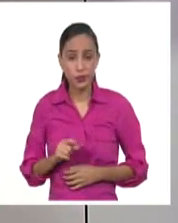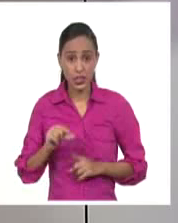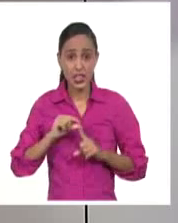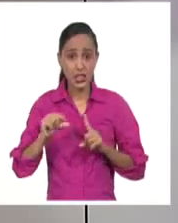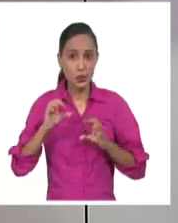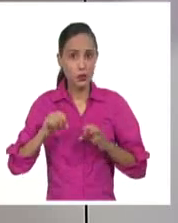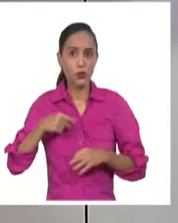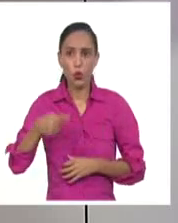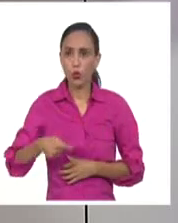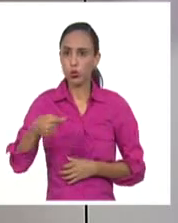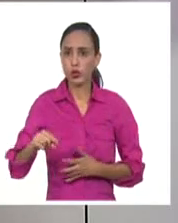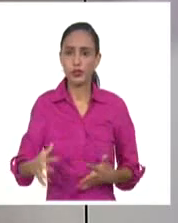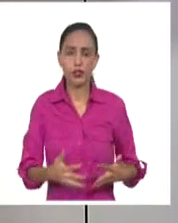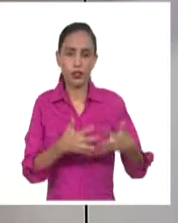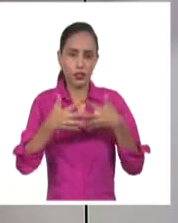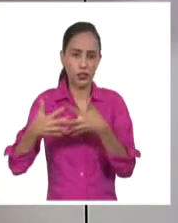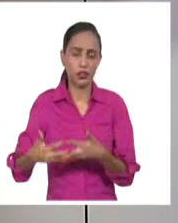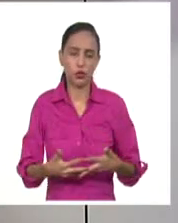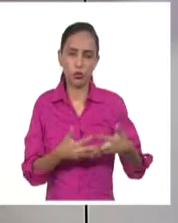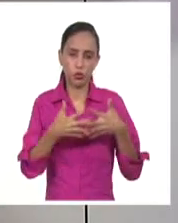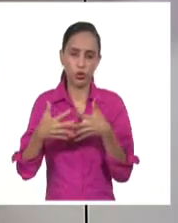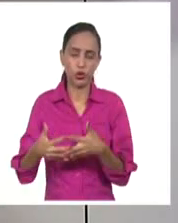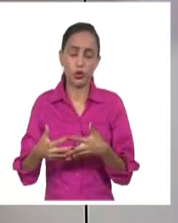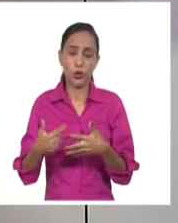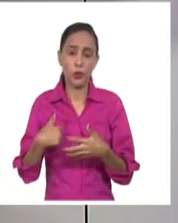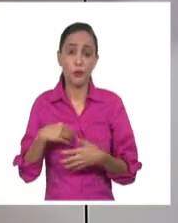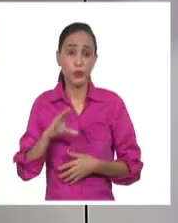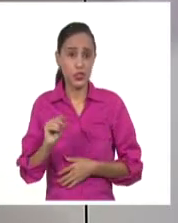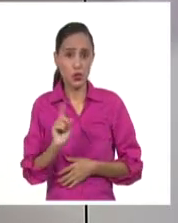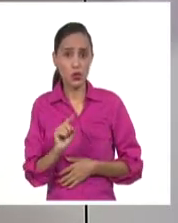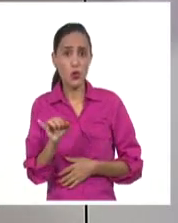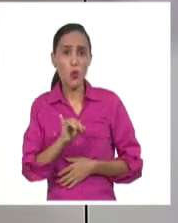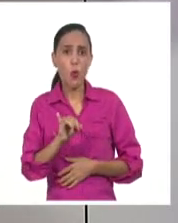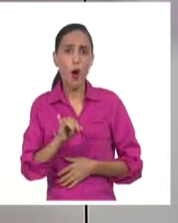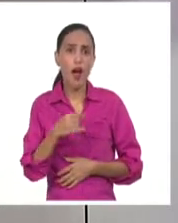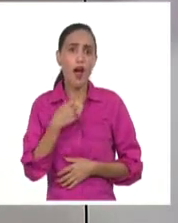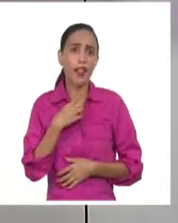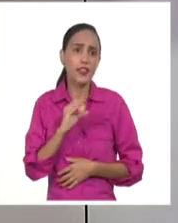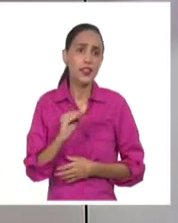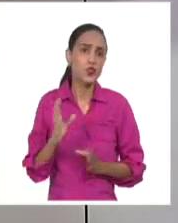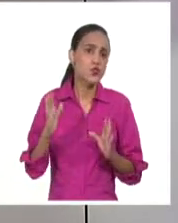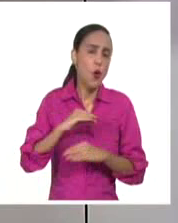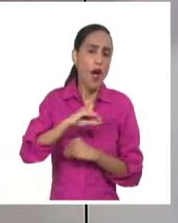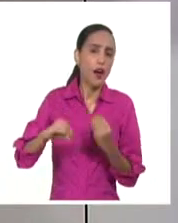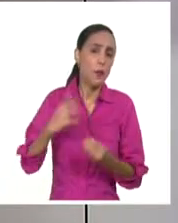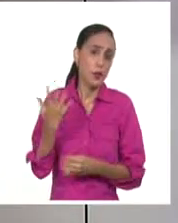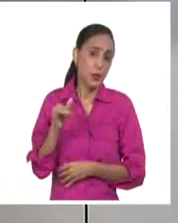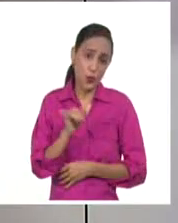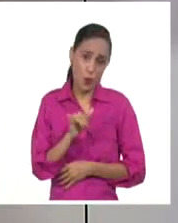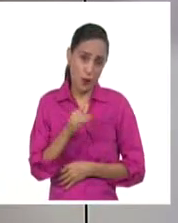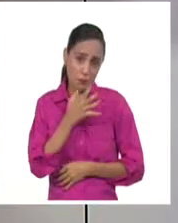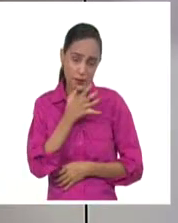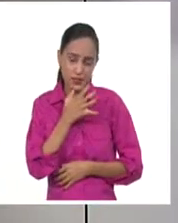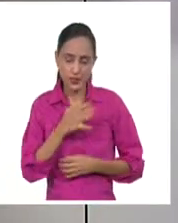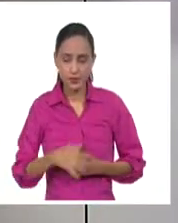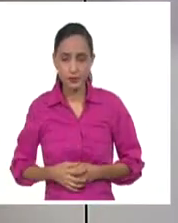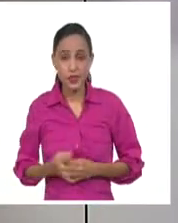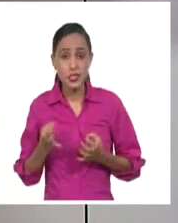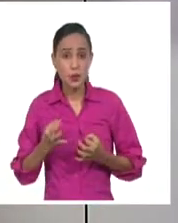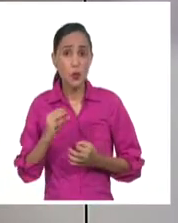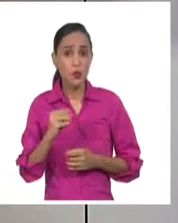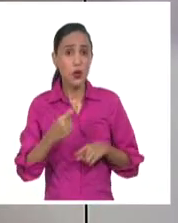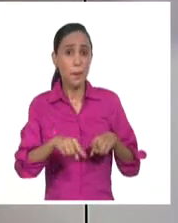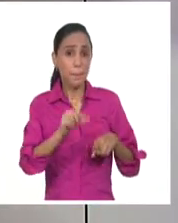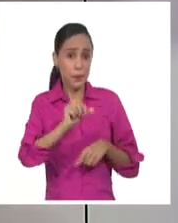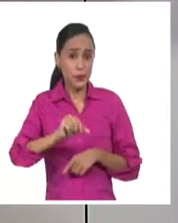Negarlo es como negar el cambio climático o pensar que la tierra es plana. Siempre habrá quien lo haga en este mundo